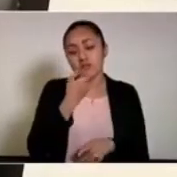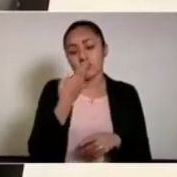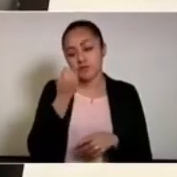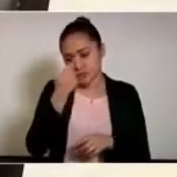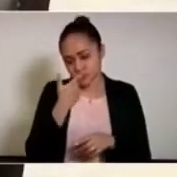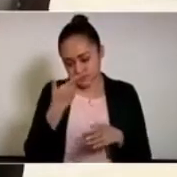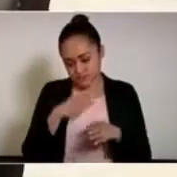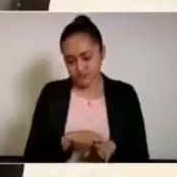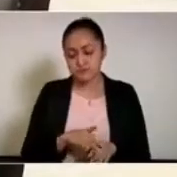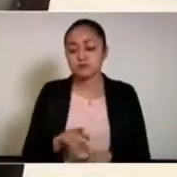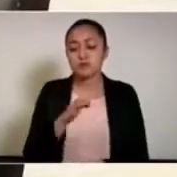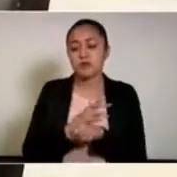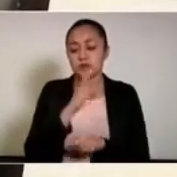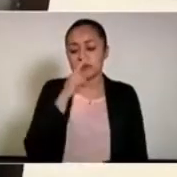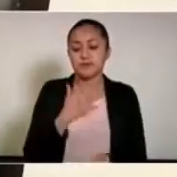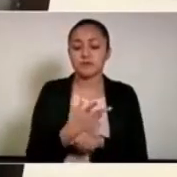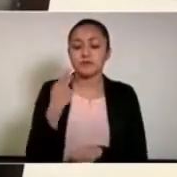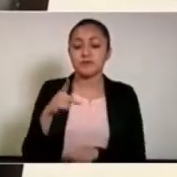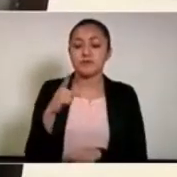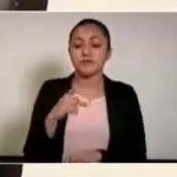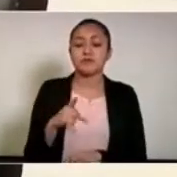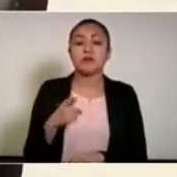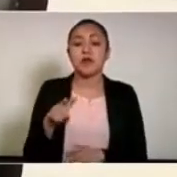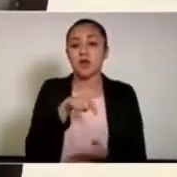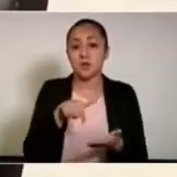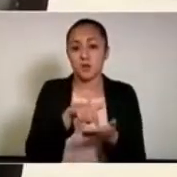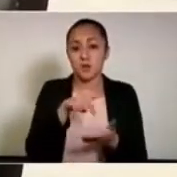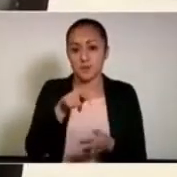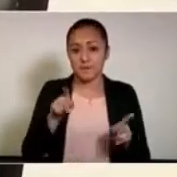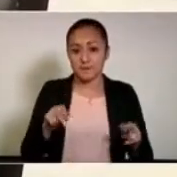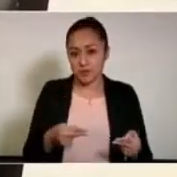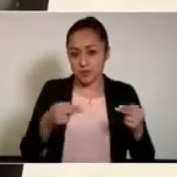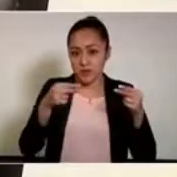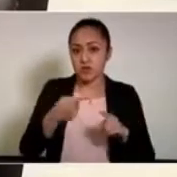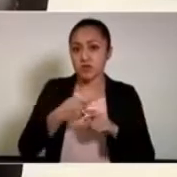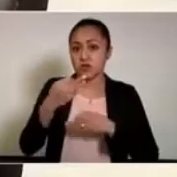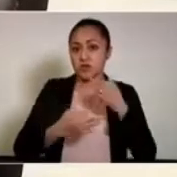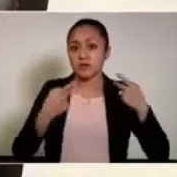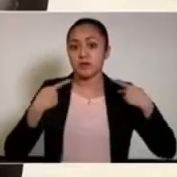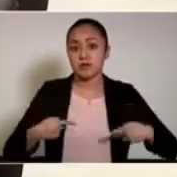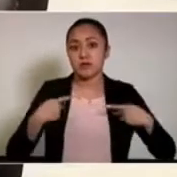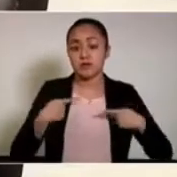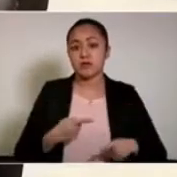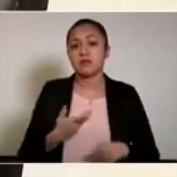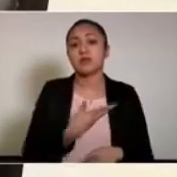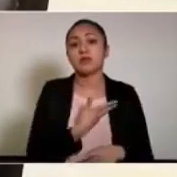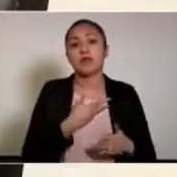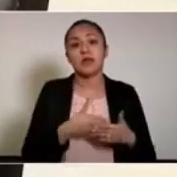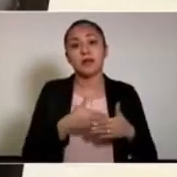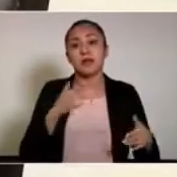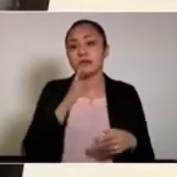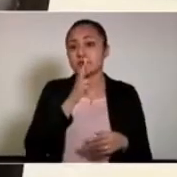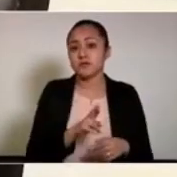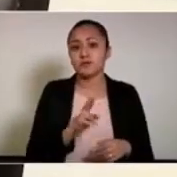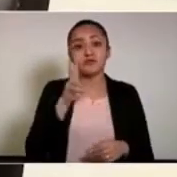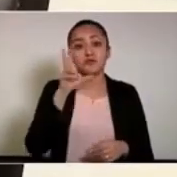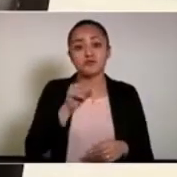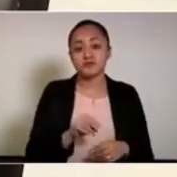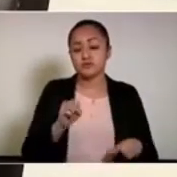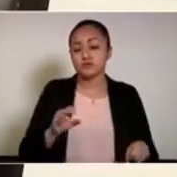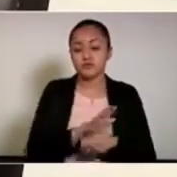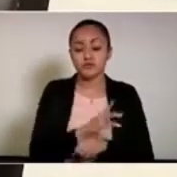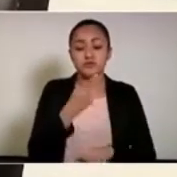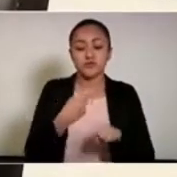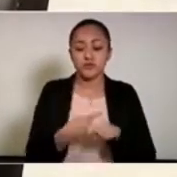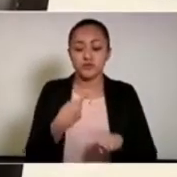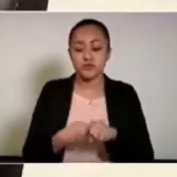Es responsabilidad en este caso también de la administración de los casinos que todos los asistentes demuestren haber obtenido resultados negativos por COVID